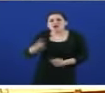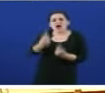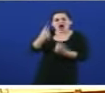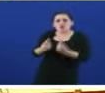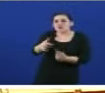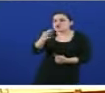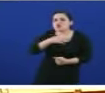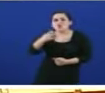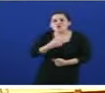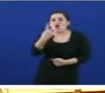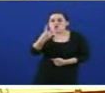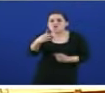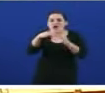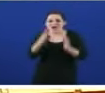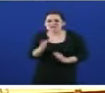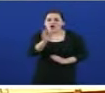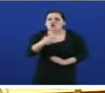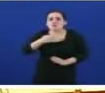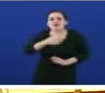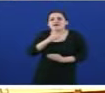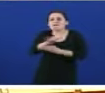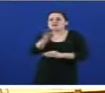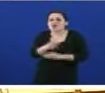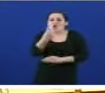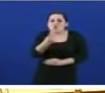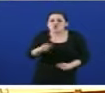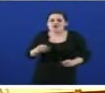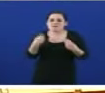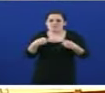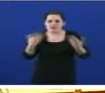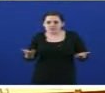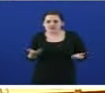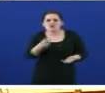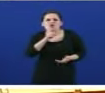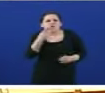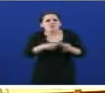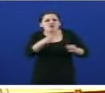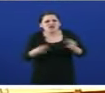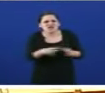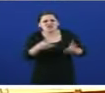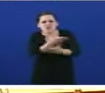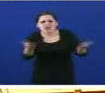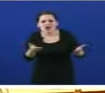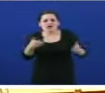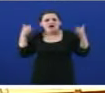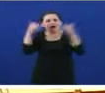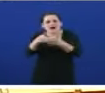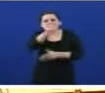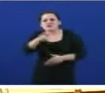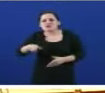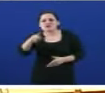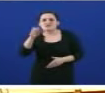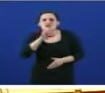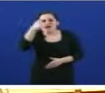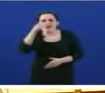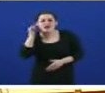a única vivenda que teñen. Parece lle iso, señor, unha política social feita para a maioría dos galegos e das galegas. No